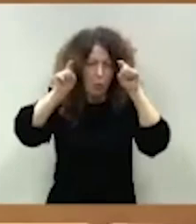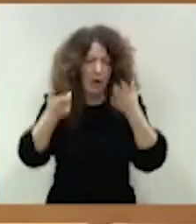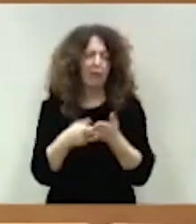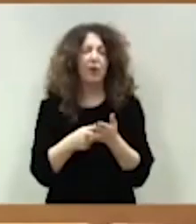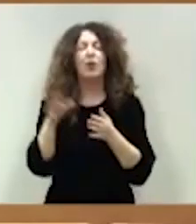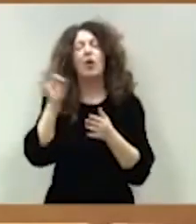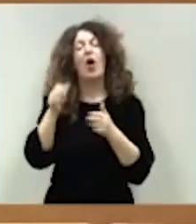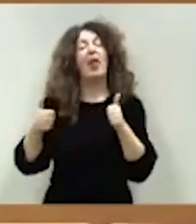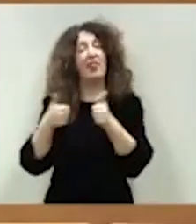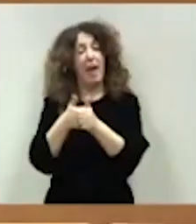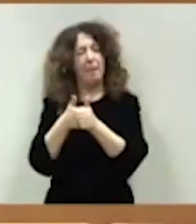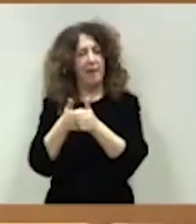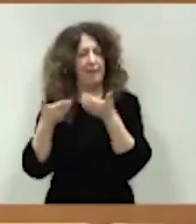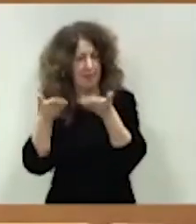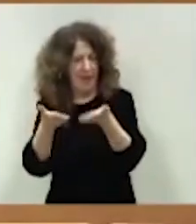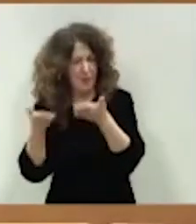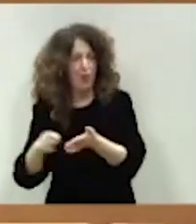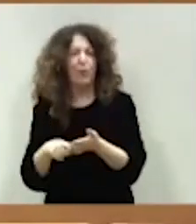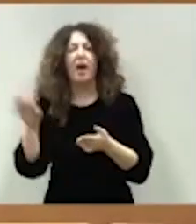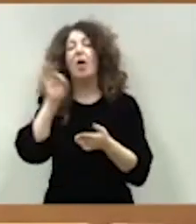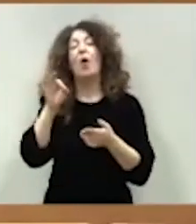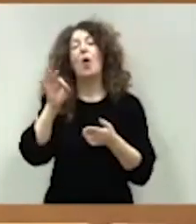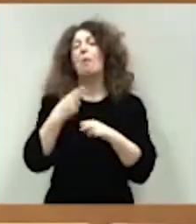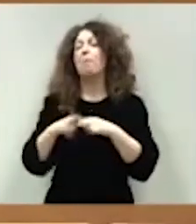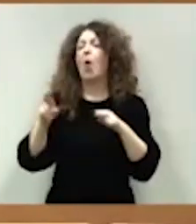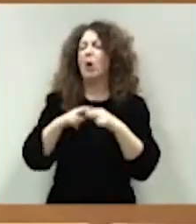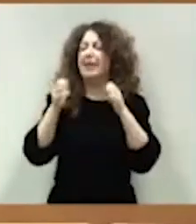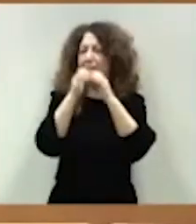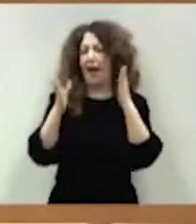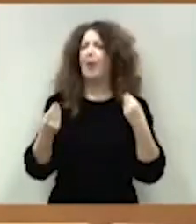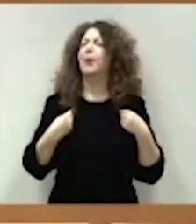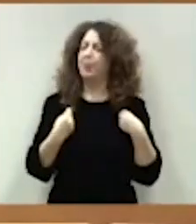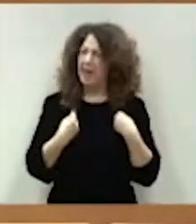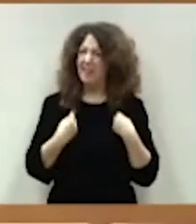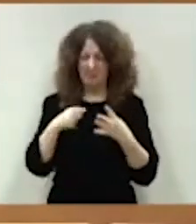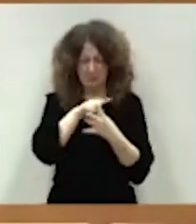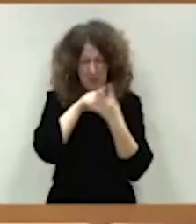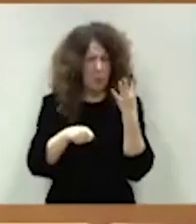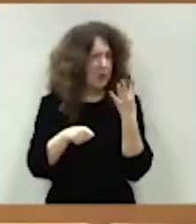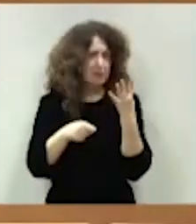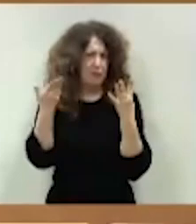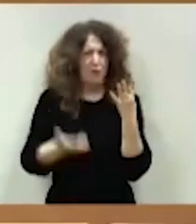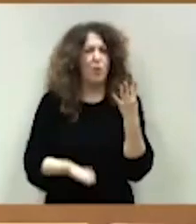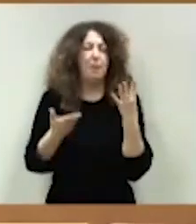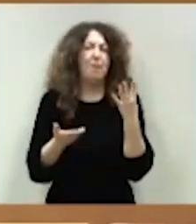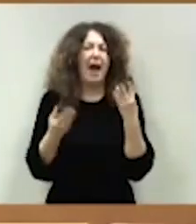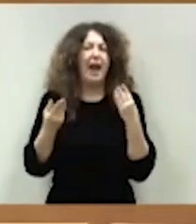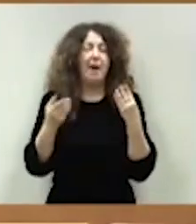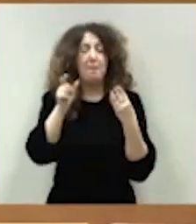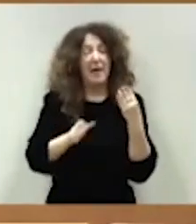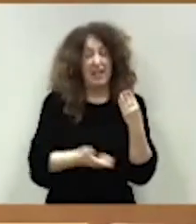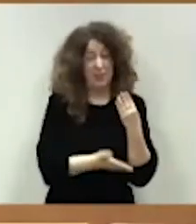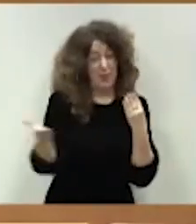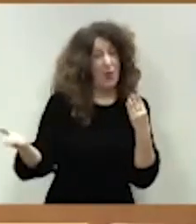a la dependencia, la política de vivienda, que son fundamentales para mejorar la vida de la gente.